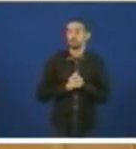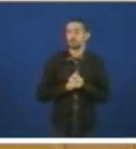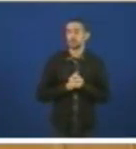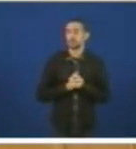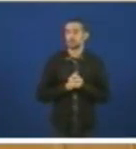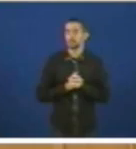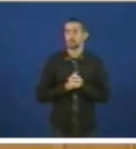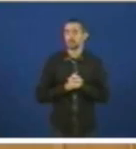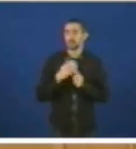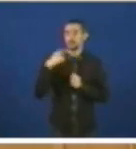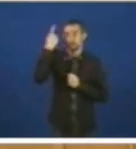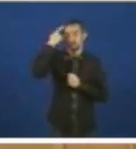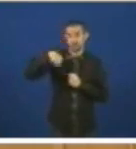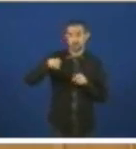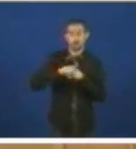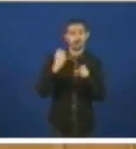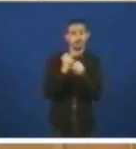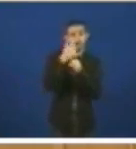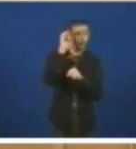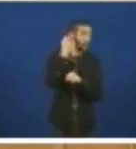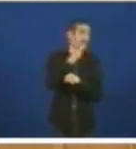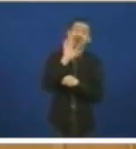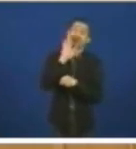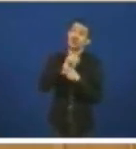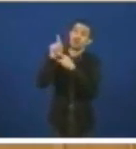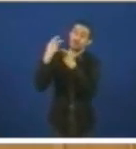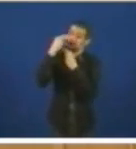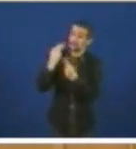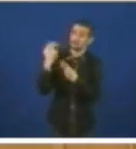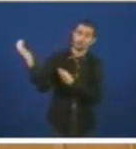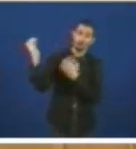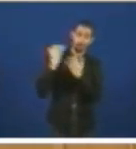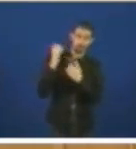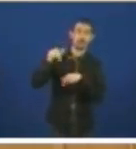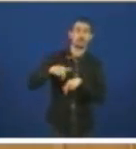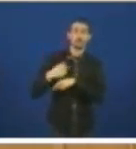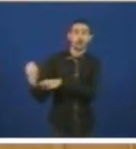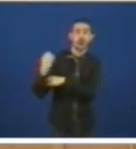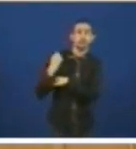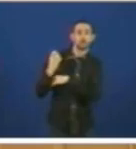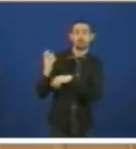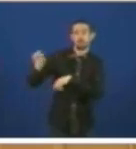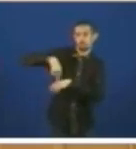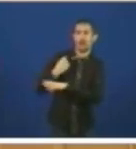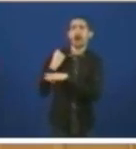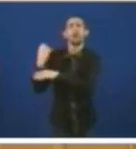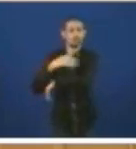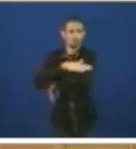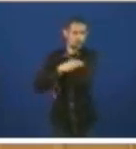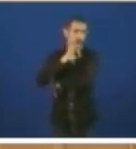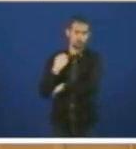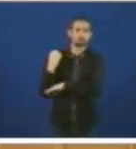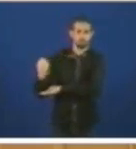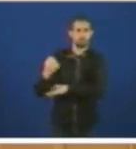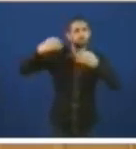e os seus trabalhadores os trabalhadores que están aquí que sempre que é necesario o apoio do goberno galego ahí estamos o